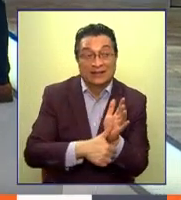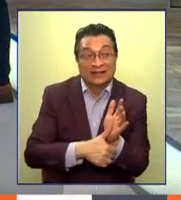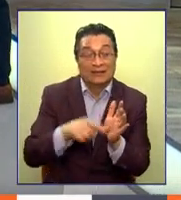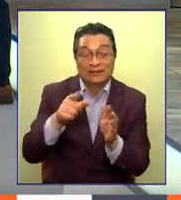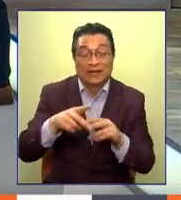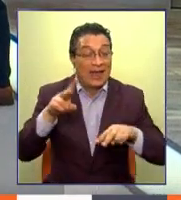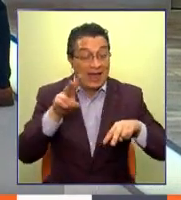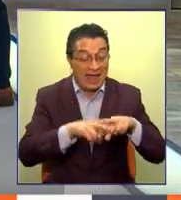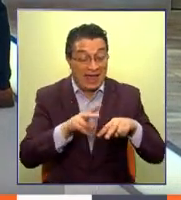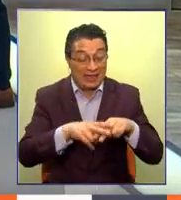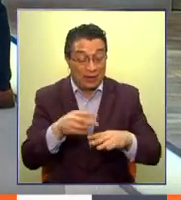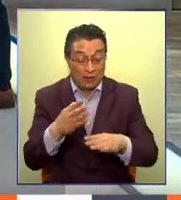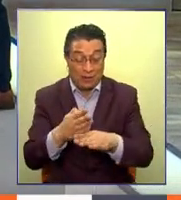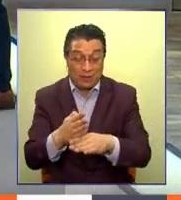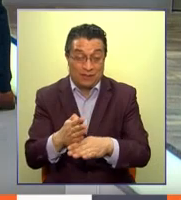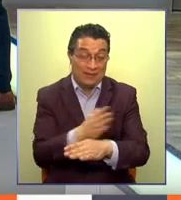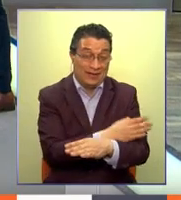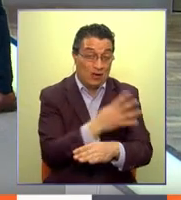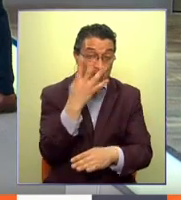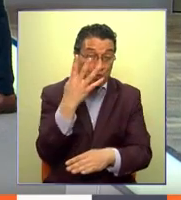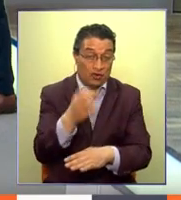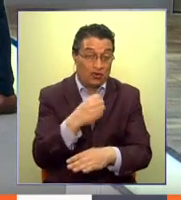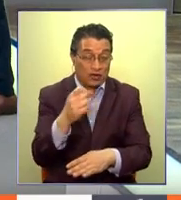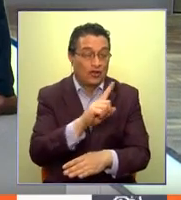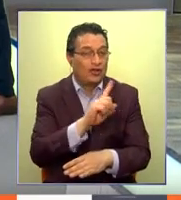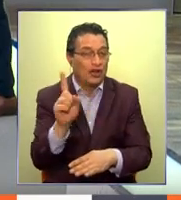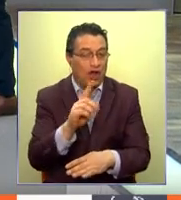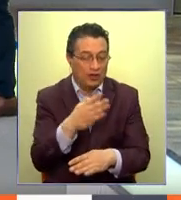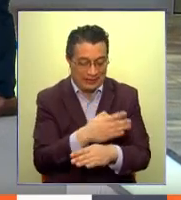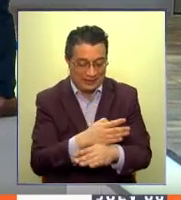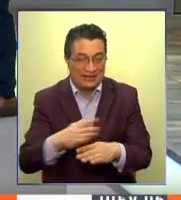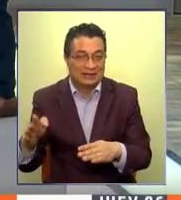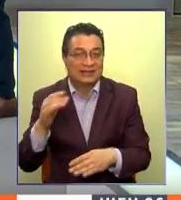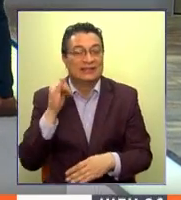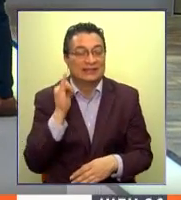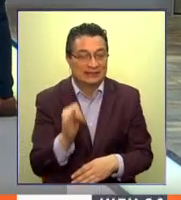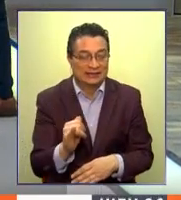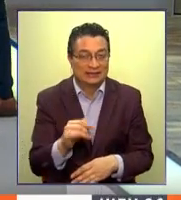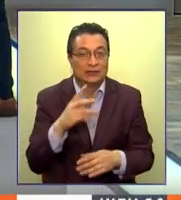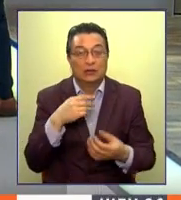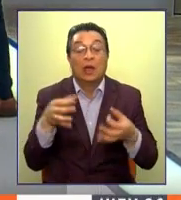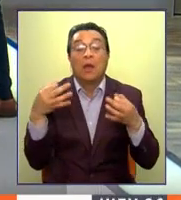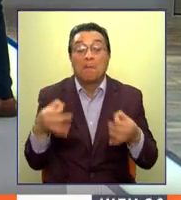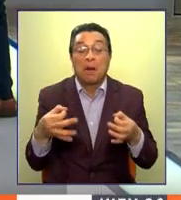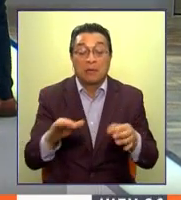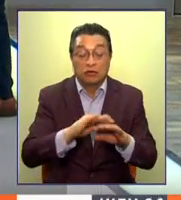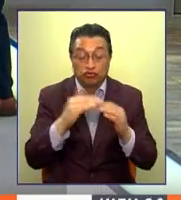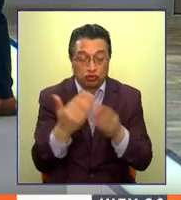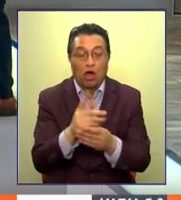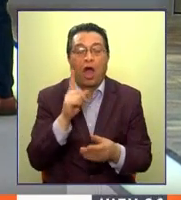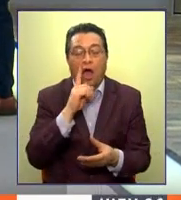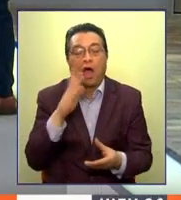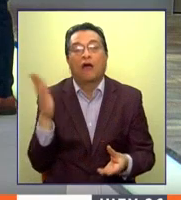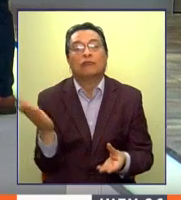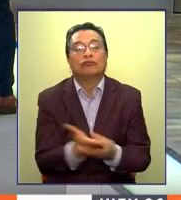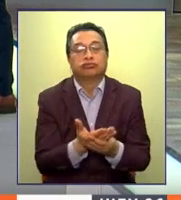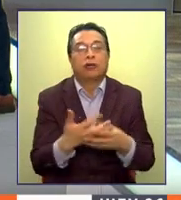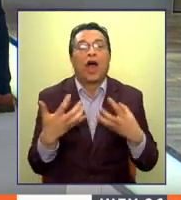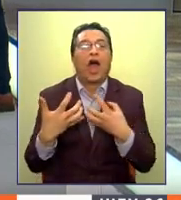antigüedad mayor de cuatro años, ya que eso permite que sus antecedentes estén registrados